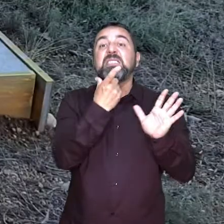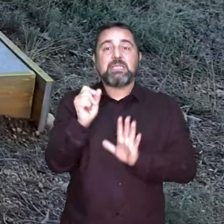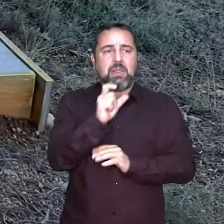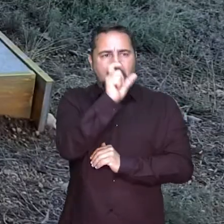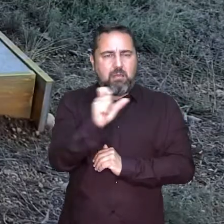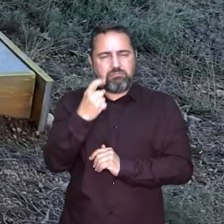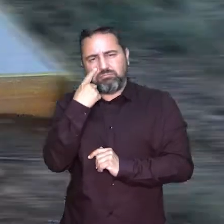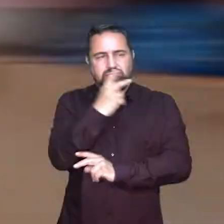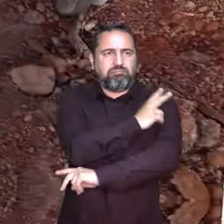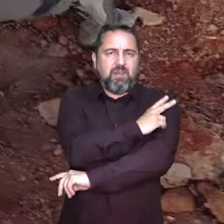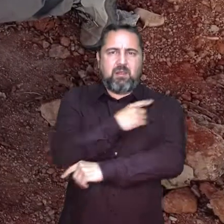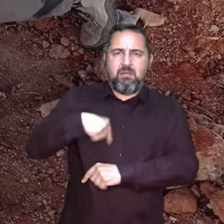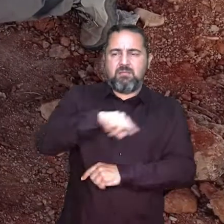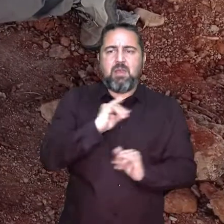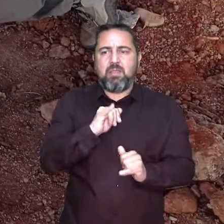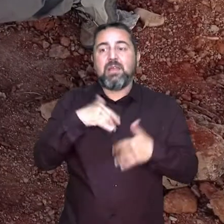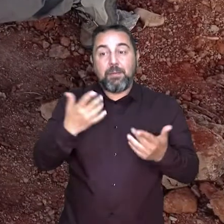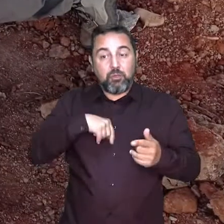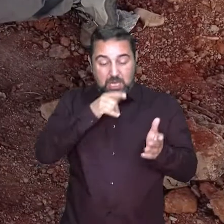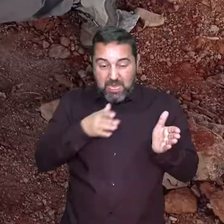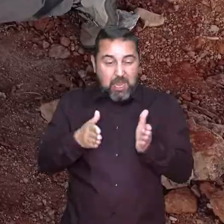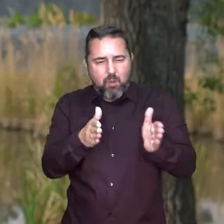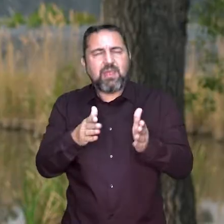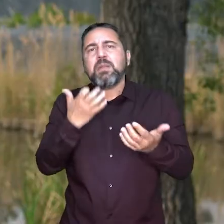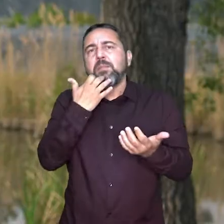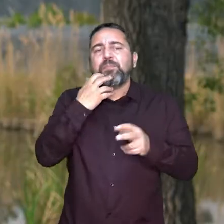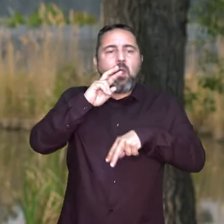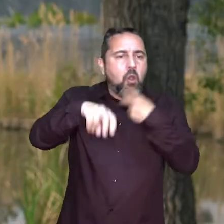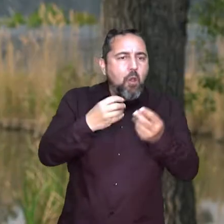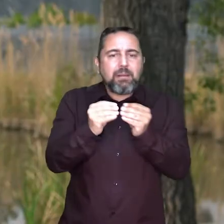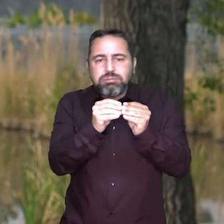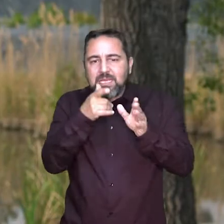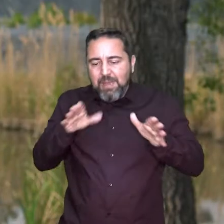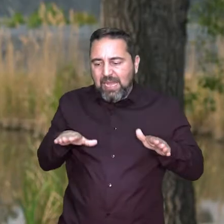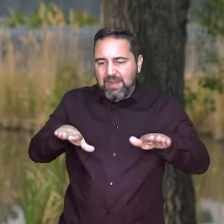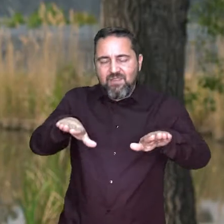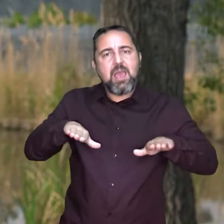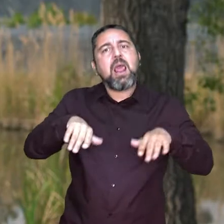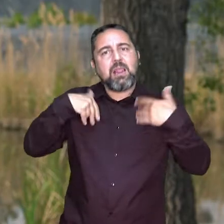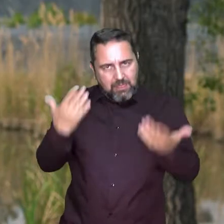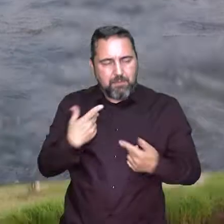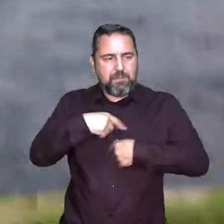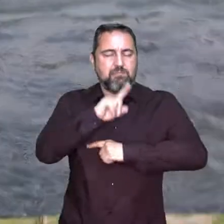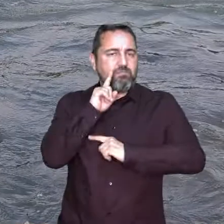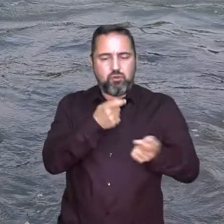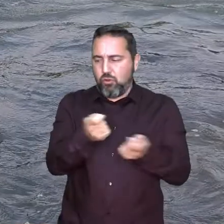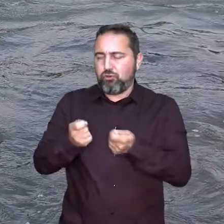60 agentes. Por último, también realizamos actuaciones directamente del cauce, como son las obras de restauración de ribera.